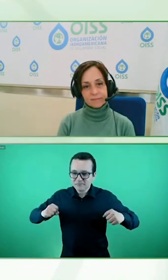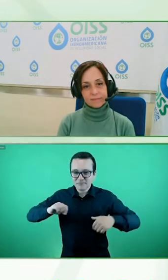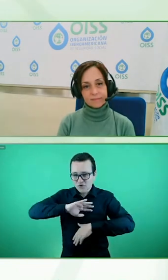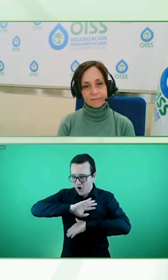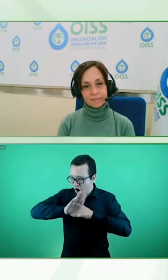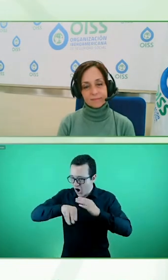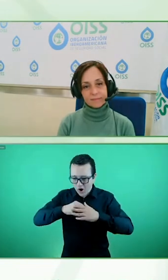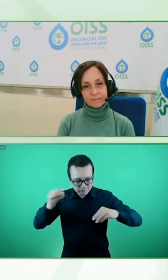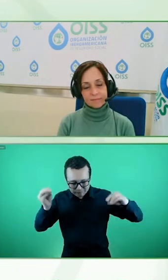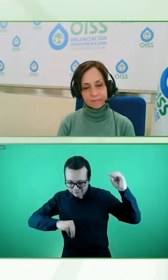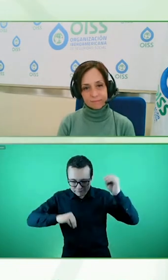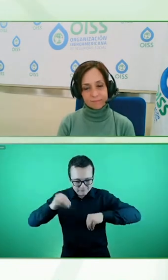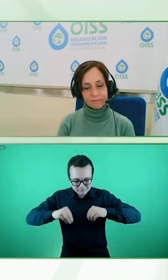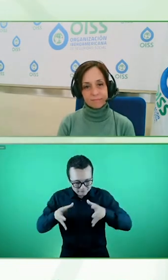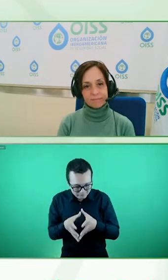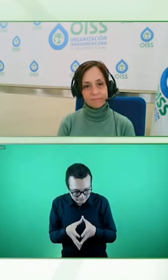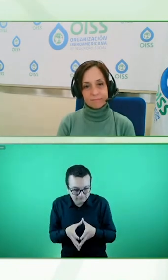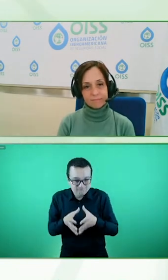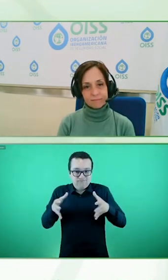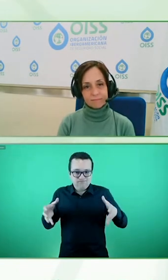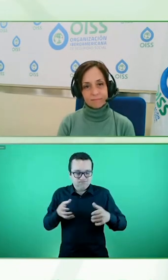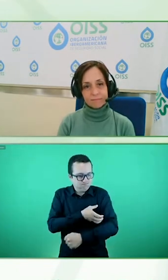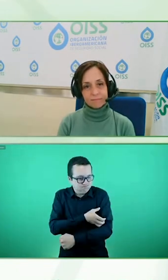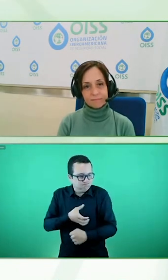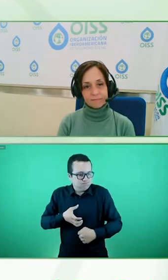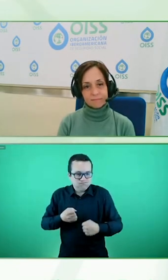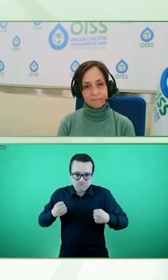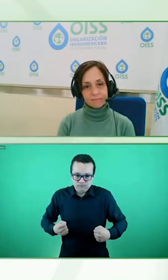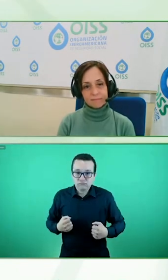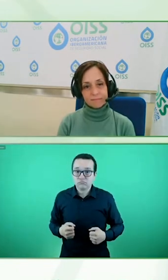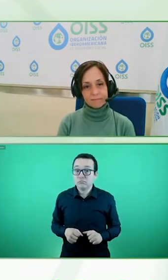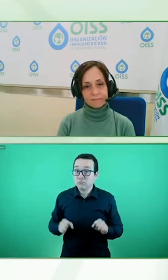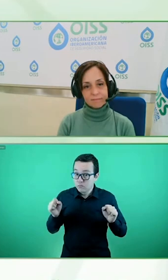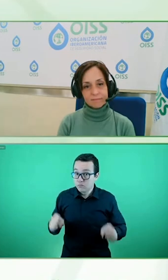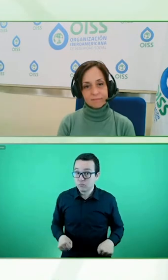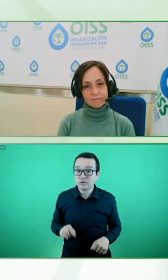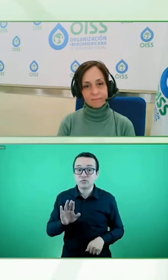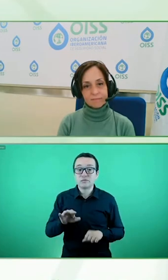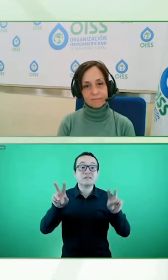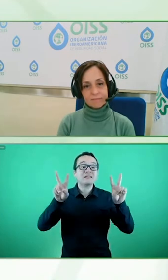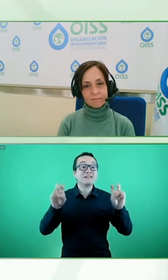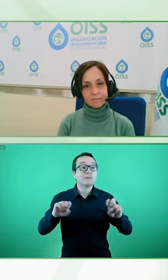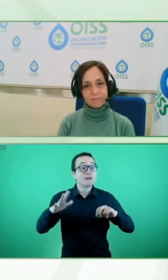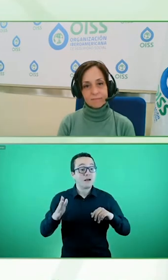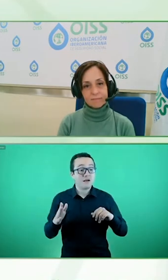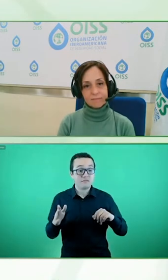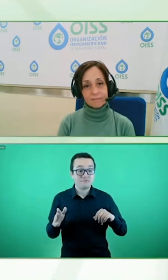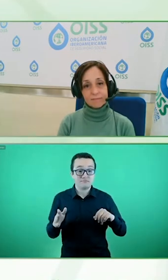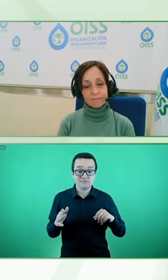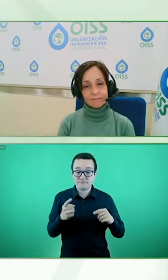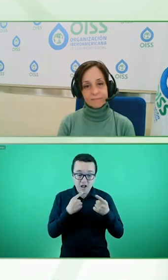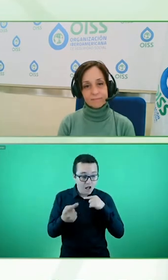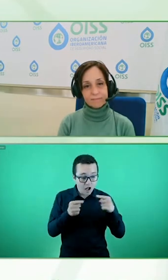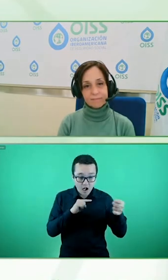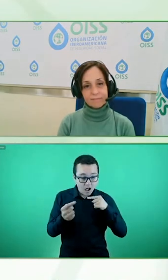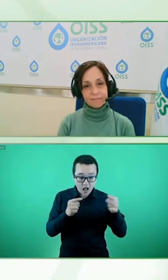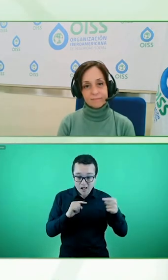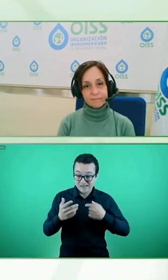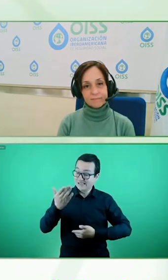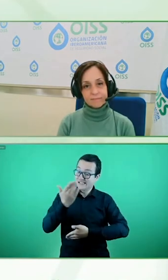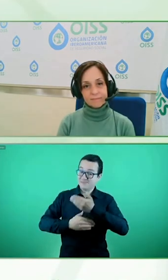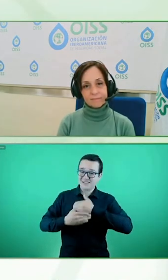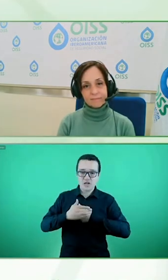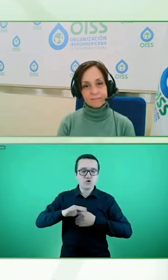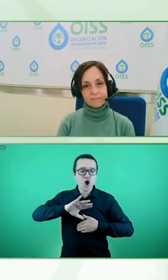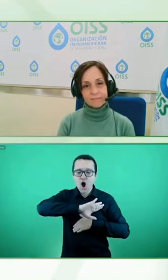en otras entidades y tienes que conseguir colocar el discurso de la discapacidad en todos los ámbitos porque si no siempre pasará que evolucionaremos